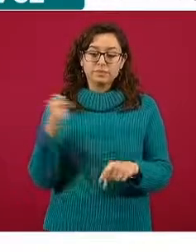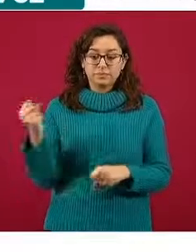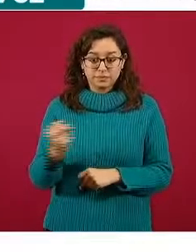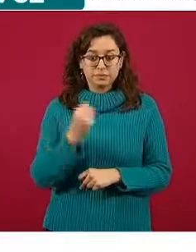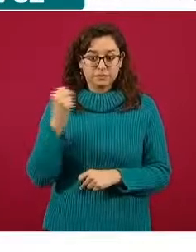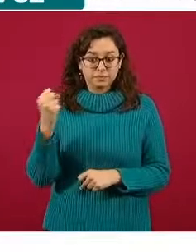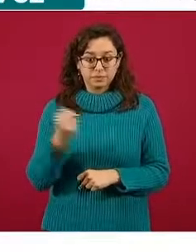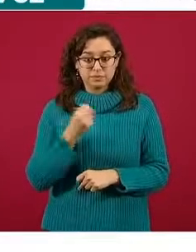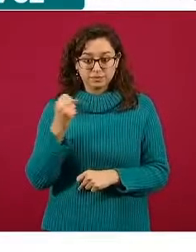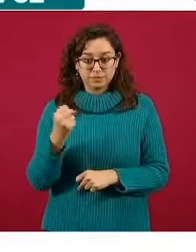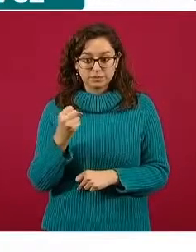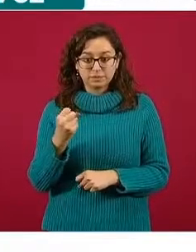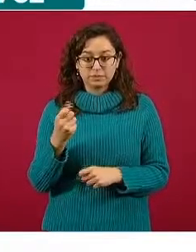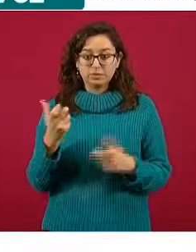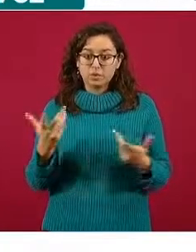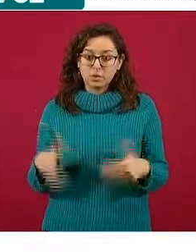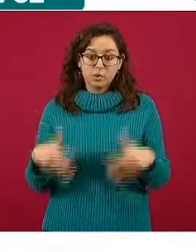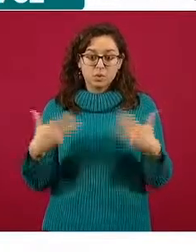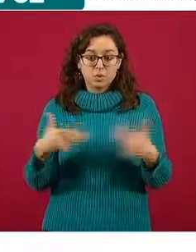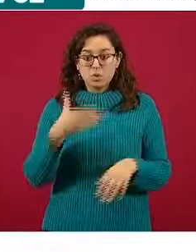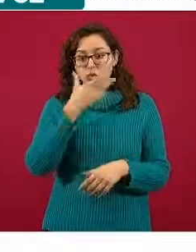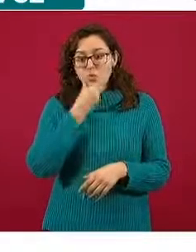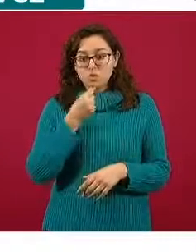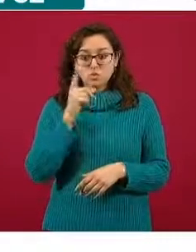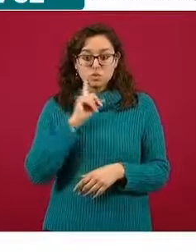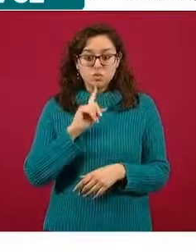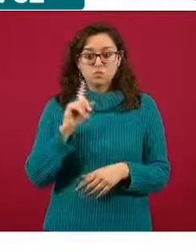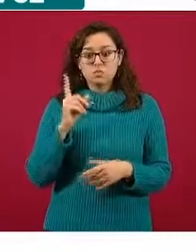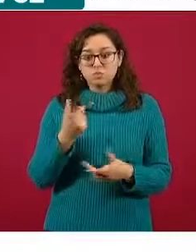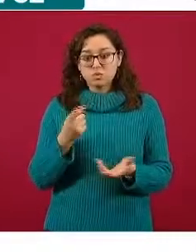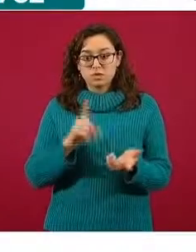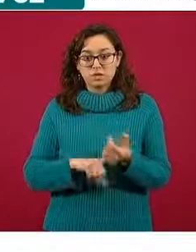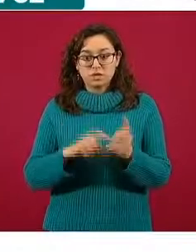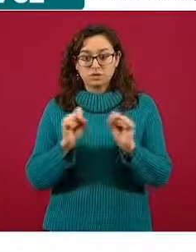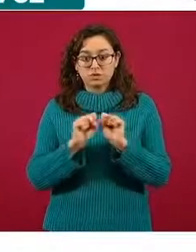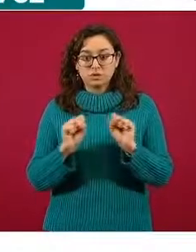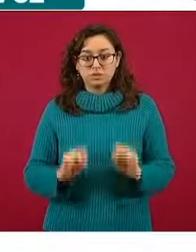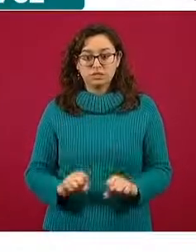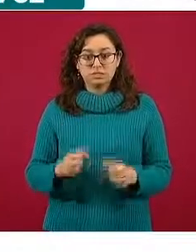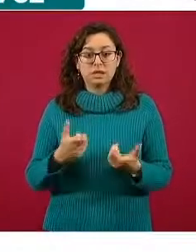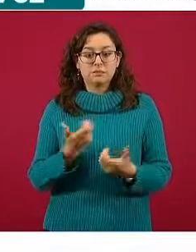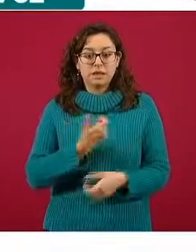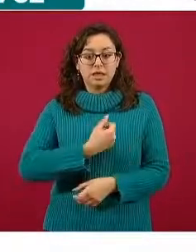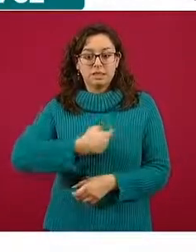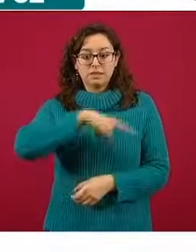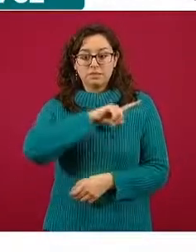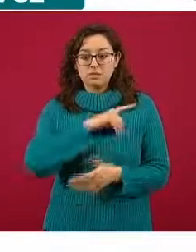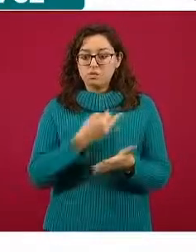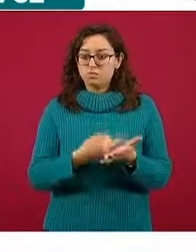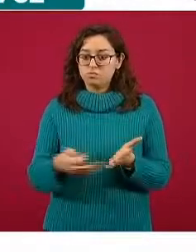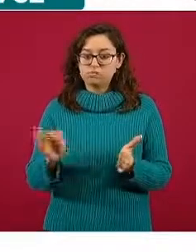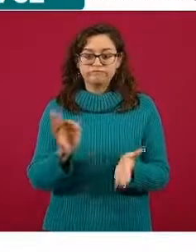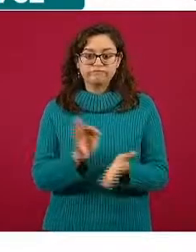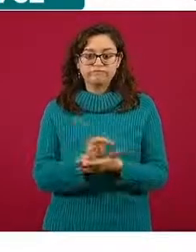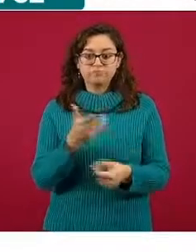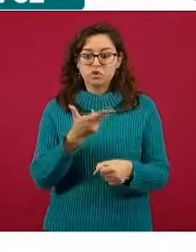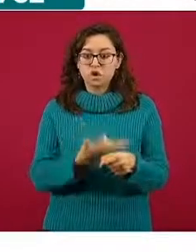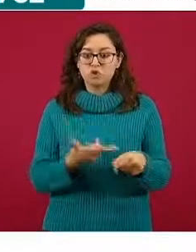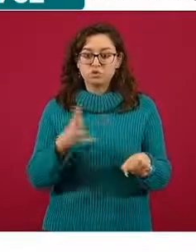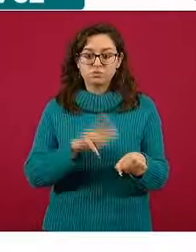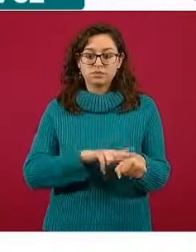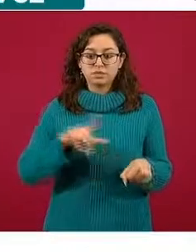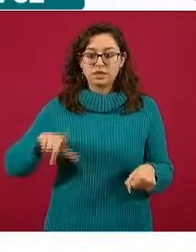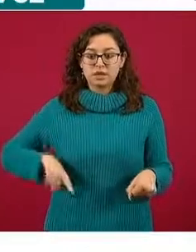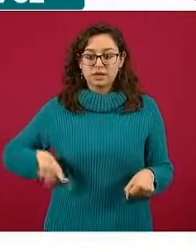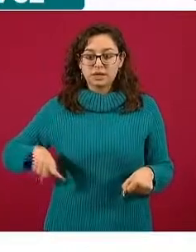lo decimos, nuestras heroínas y héroes del Sistema Nacional de Salud, de hospitales públicos,